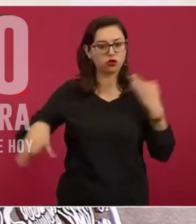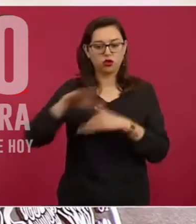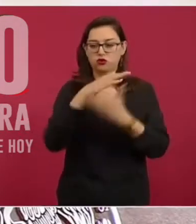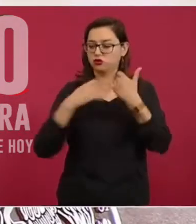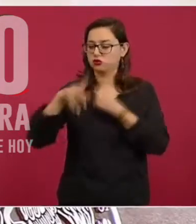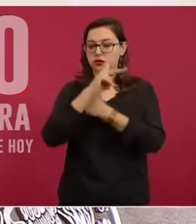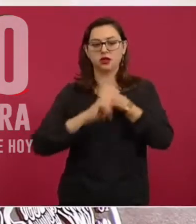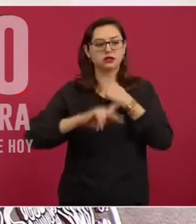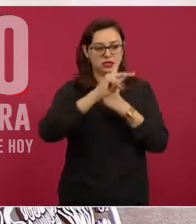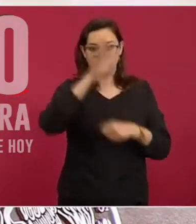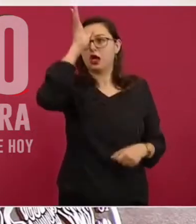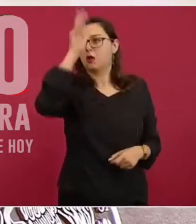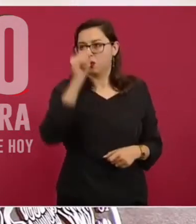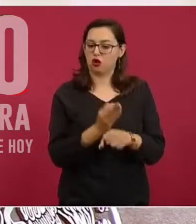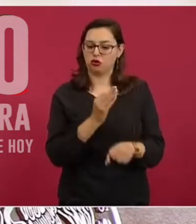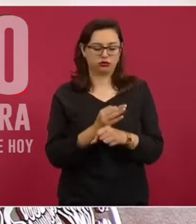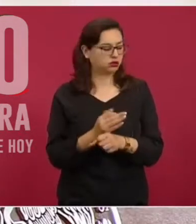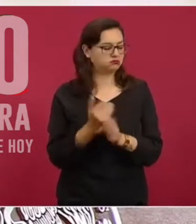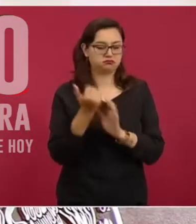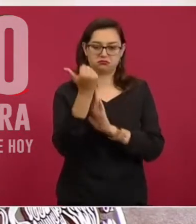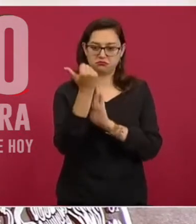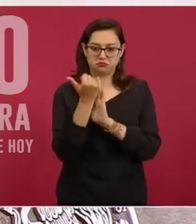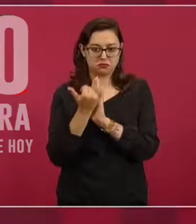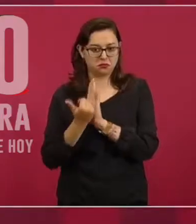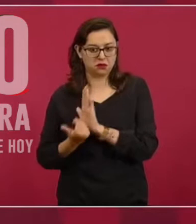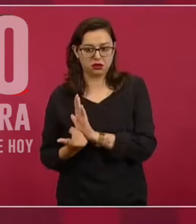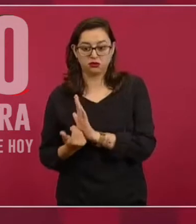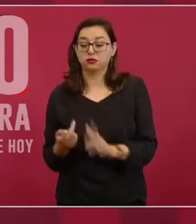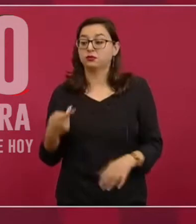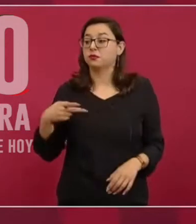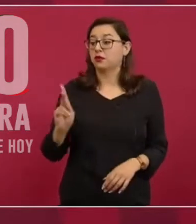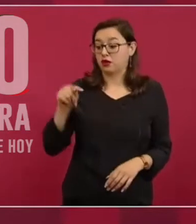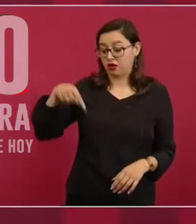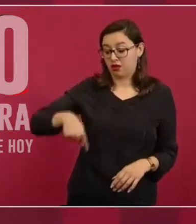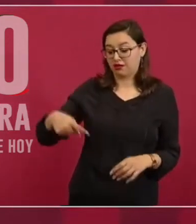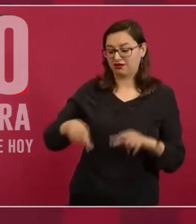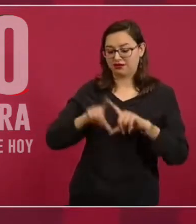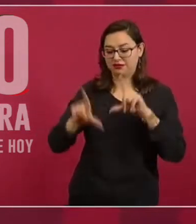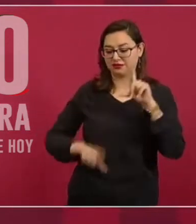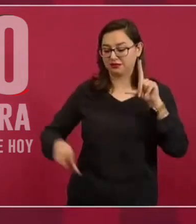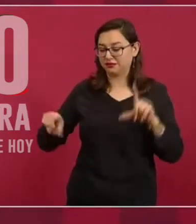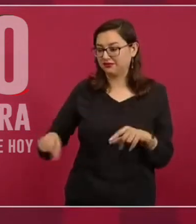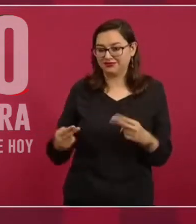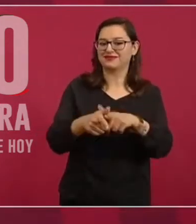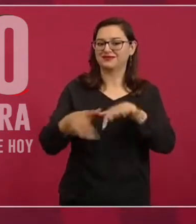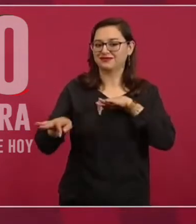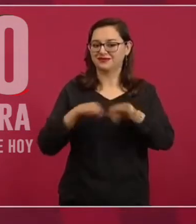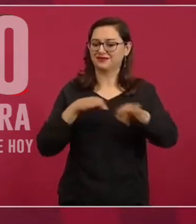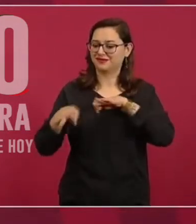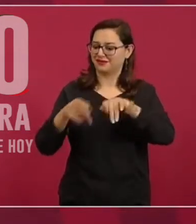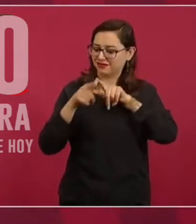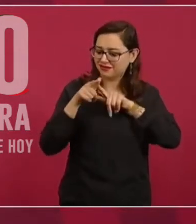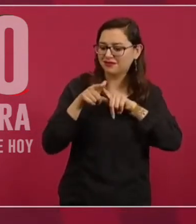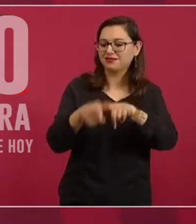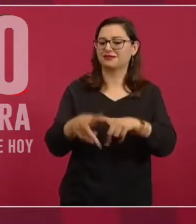Unidos, Arabia. Pero nosotros no podíamos por nuestra situación económica y